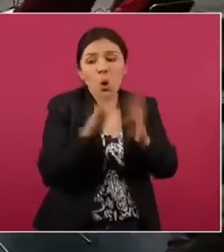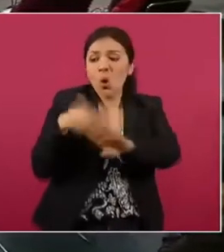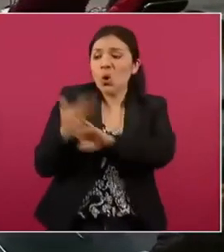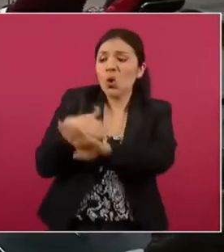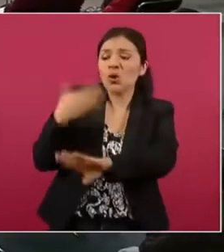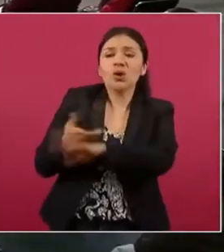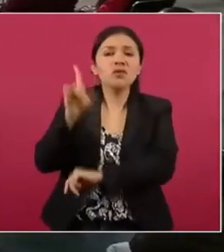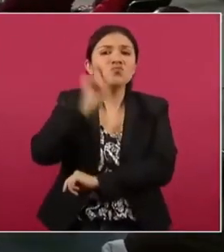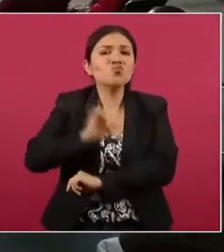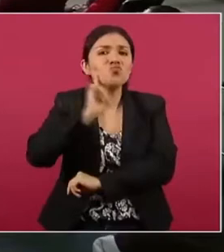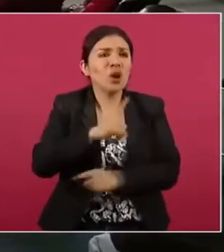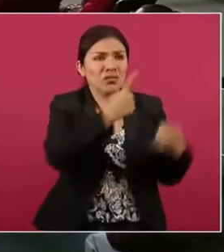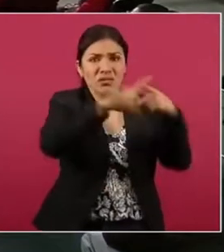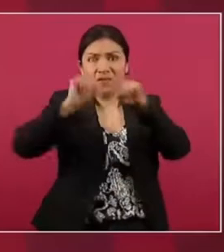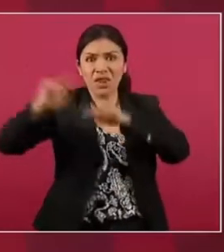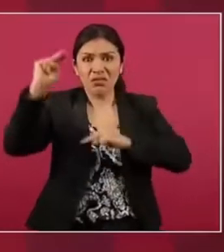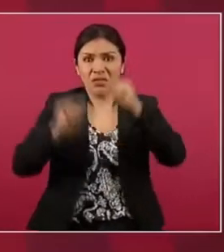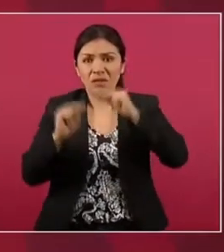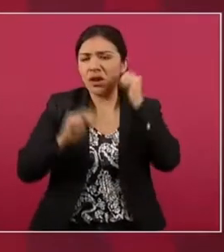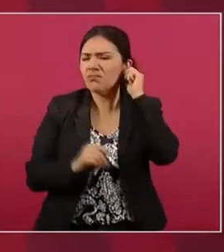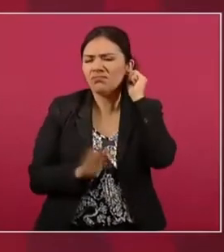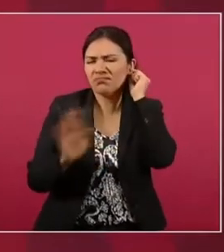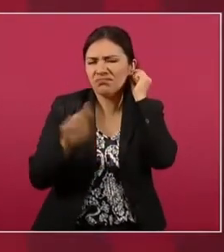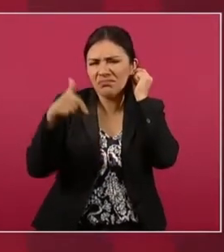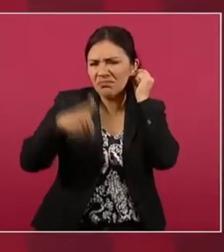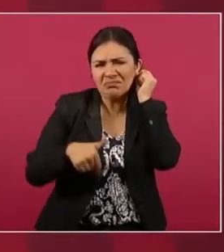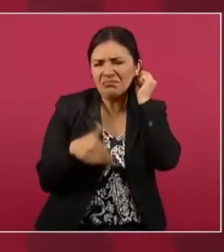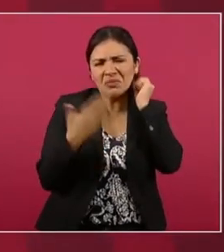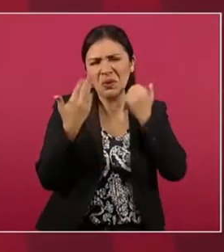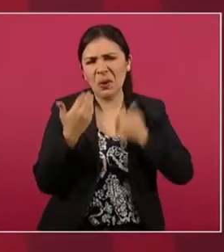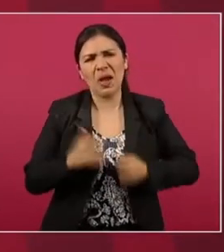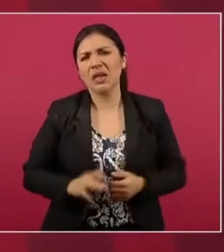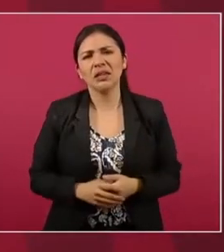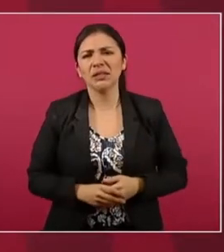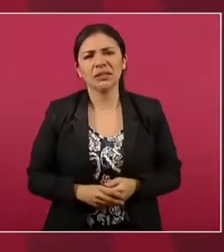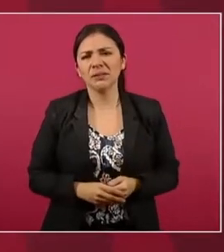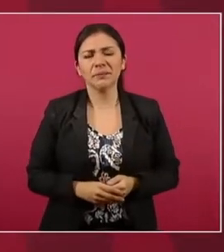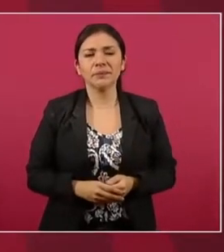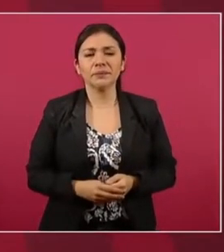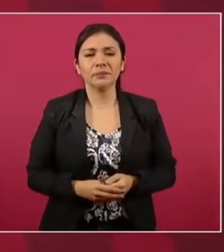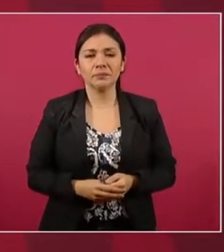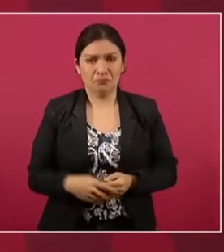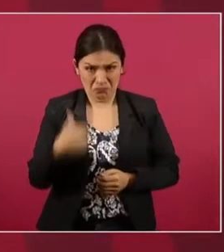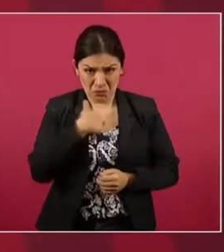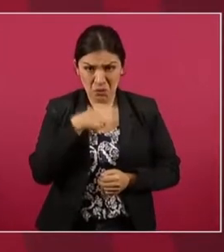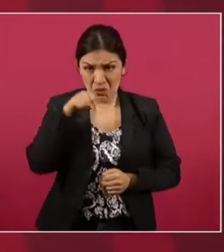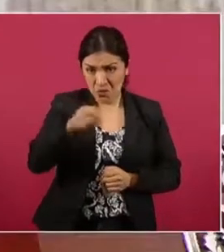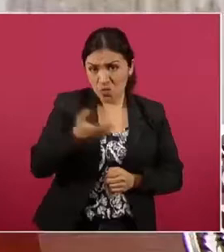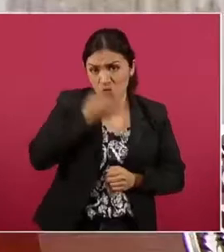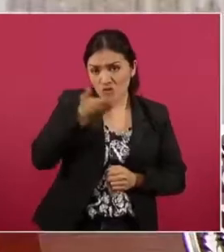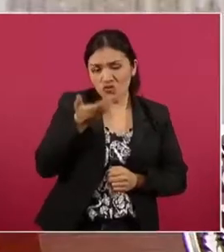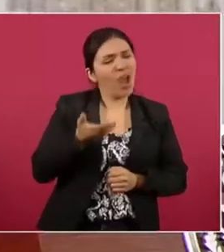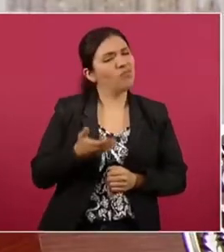en distintos niveles? Pero aquí no se practica eso, yo no practico eso,